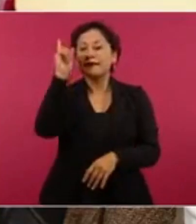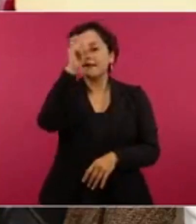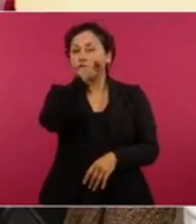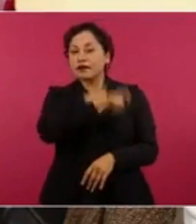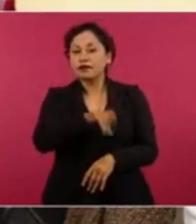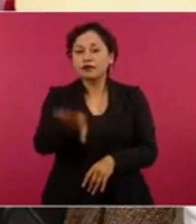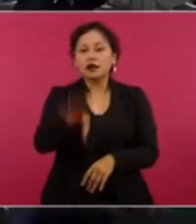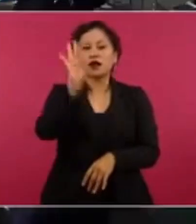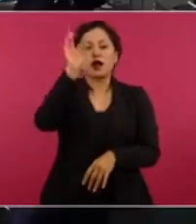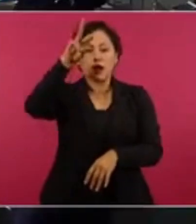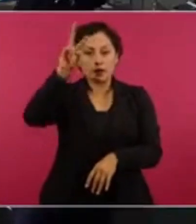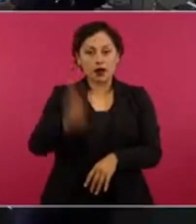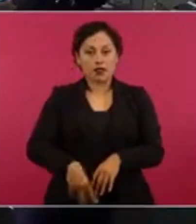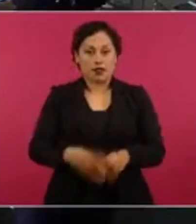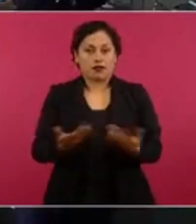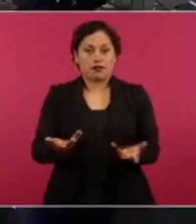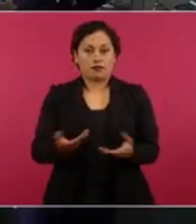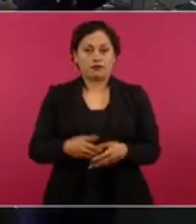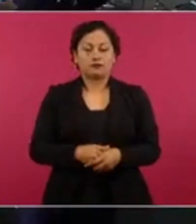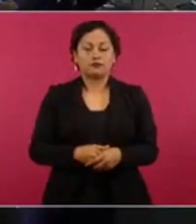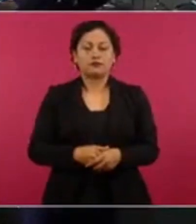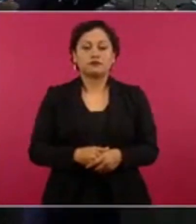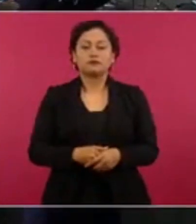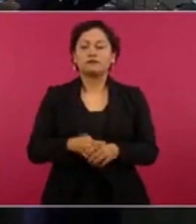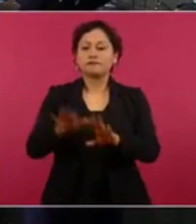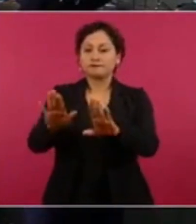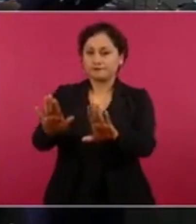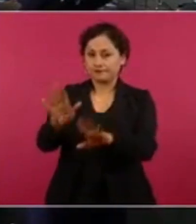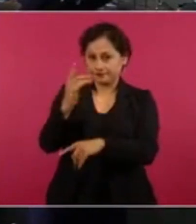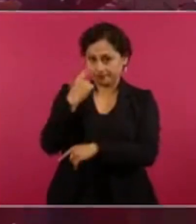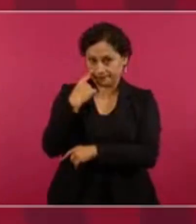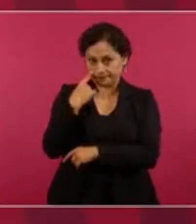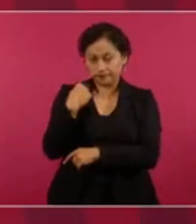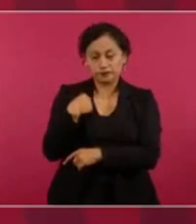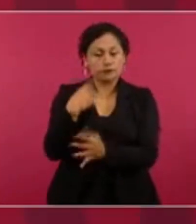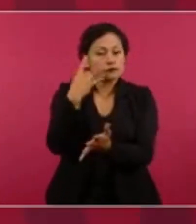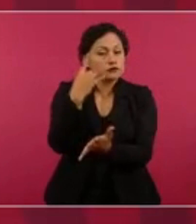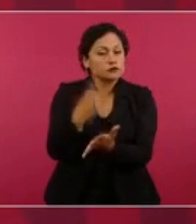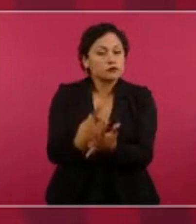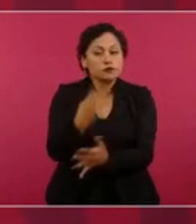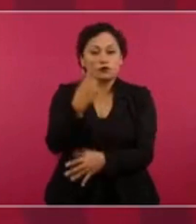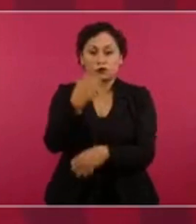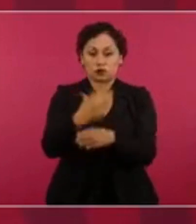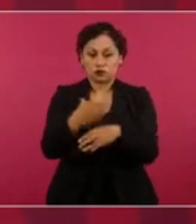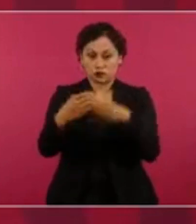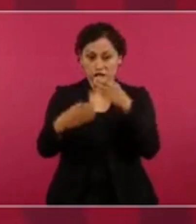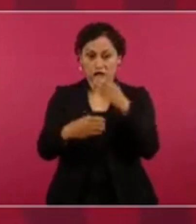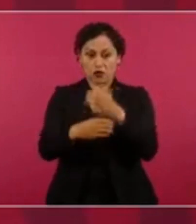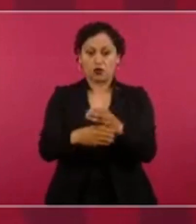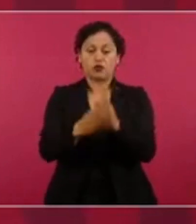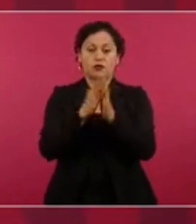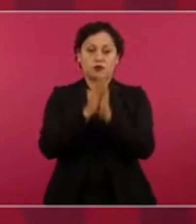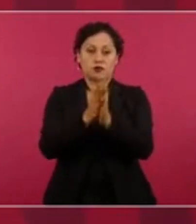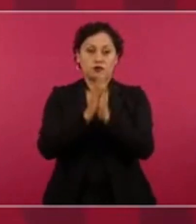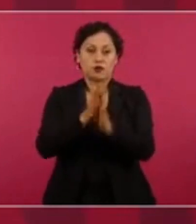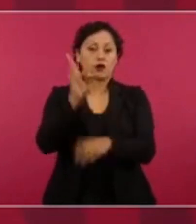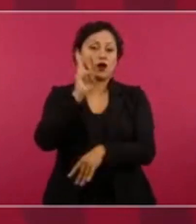estuvo desde Sedena. Nada más les digo una cosa y a ver si el proceso